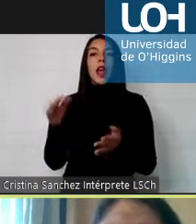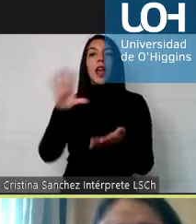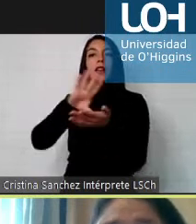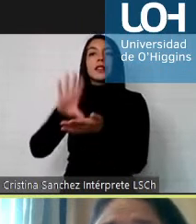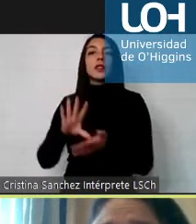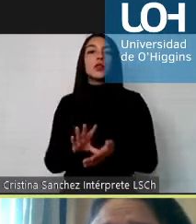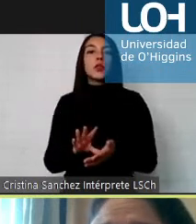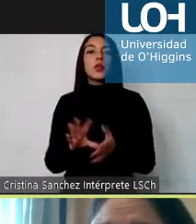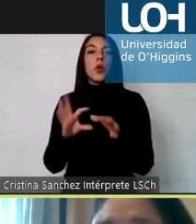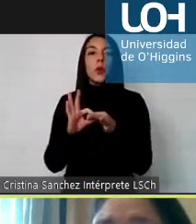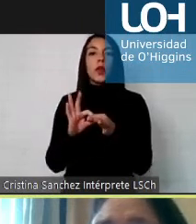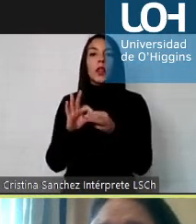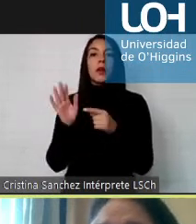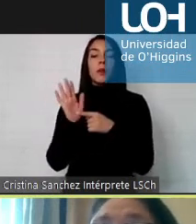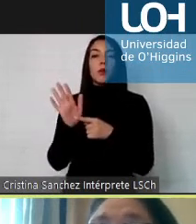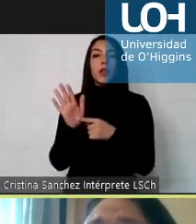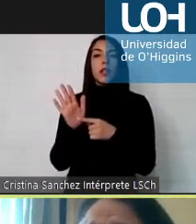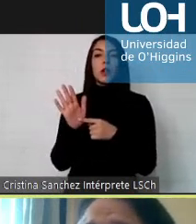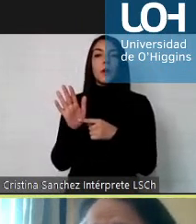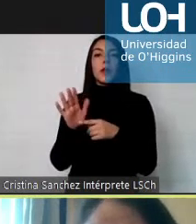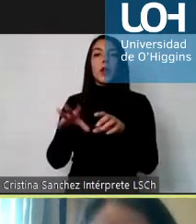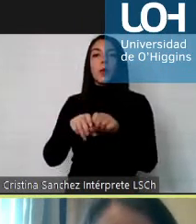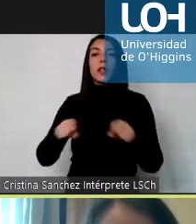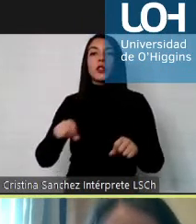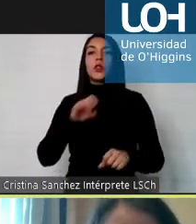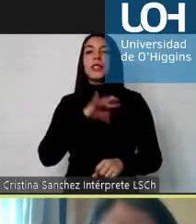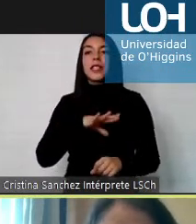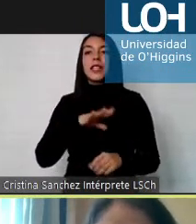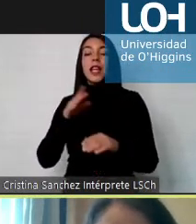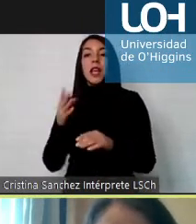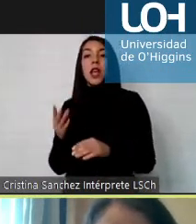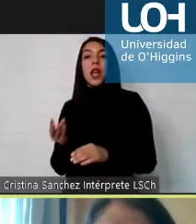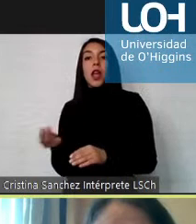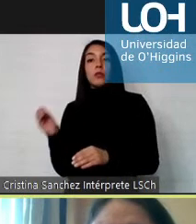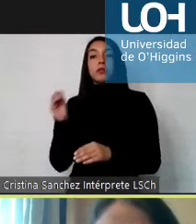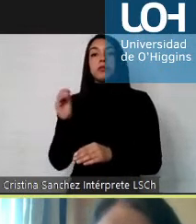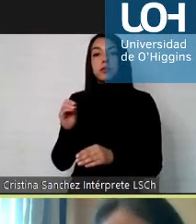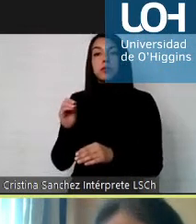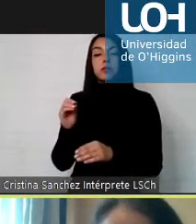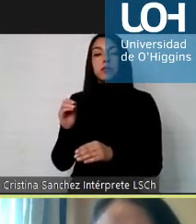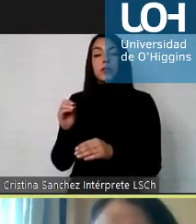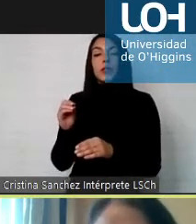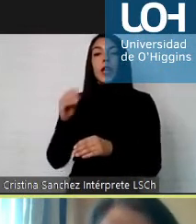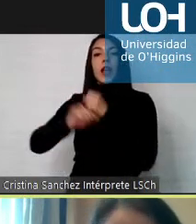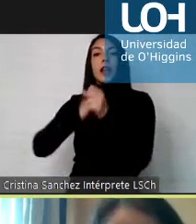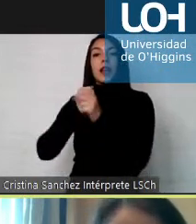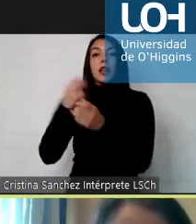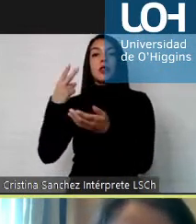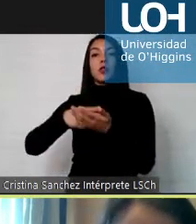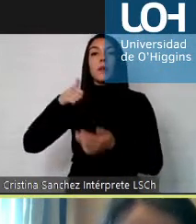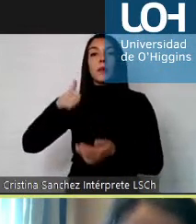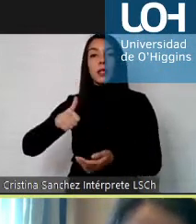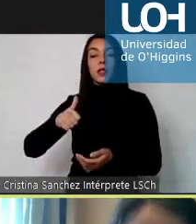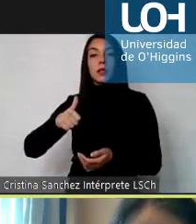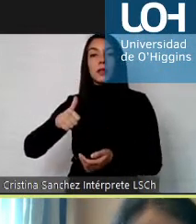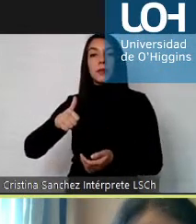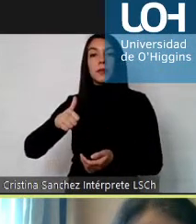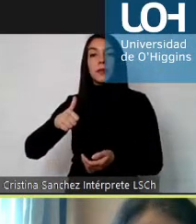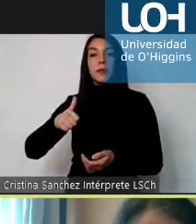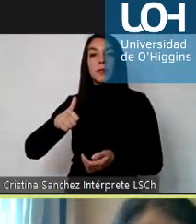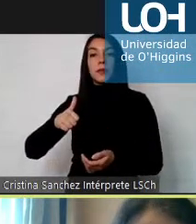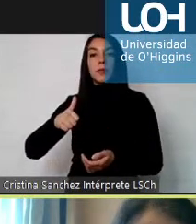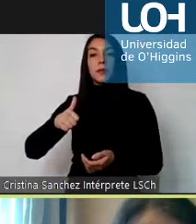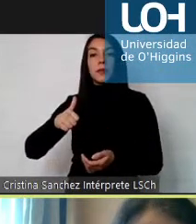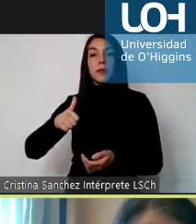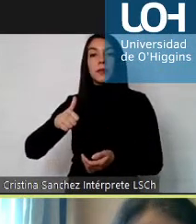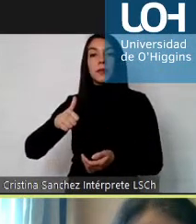convención, Chile adhiere a la convención el año 2006 cuando se publica la convención y posteriormente